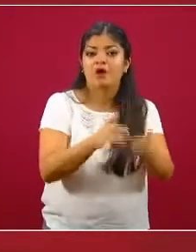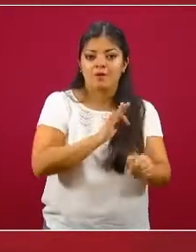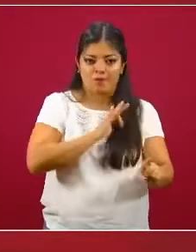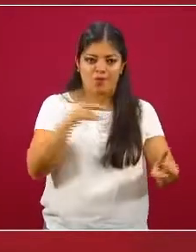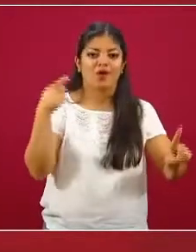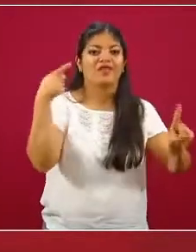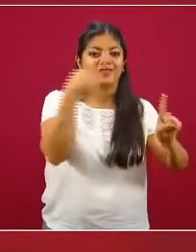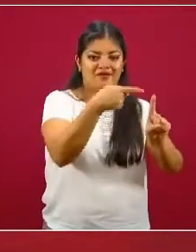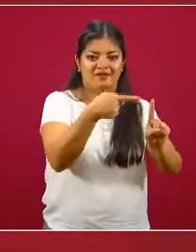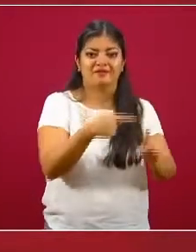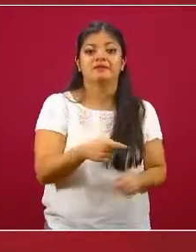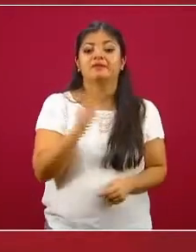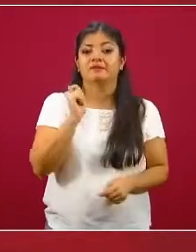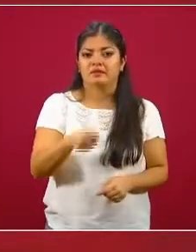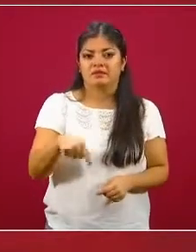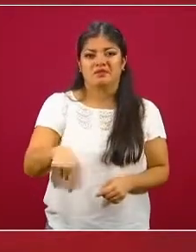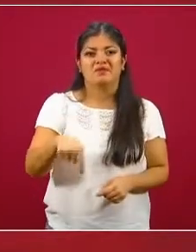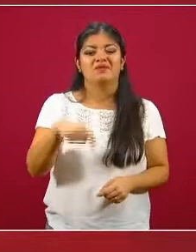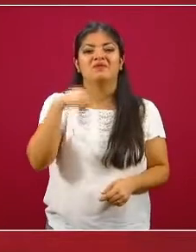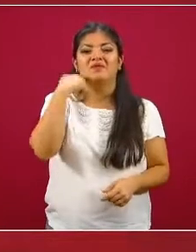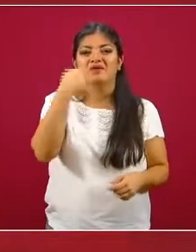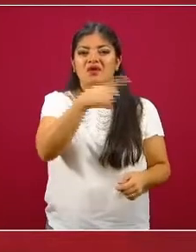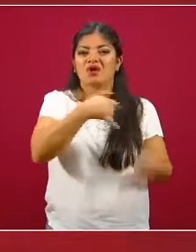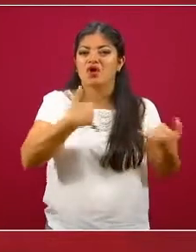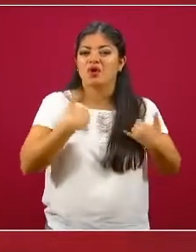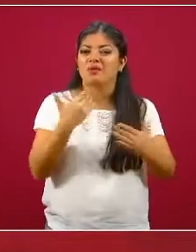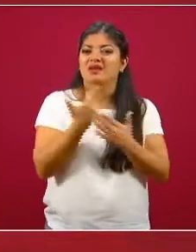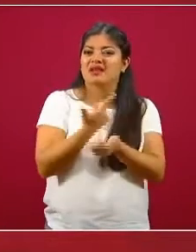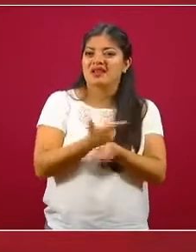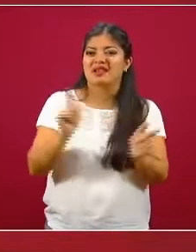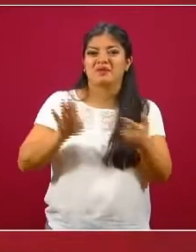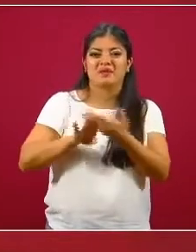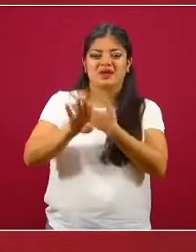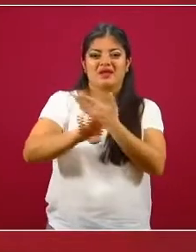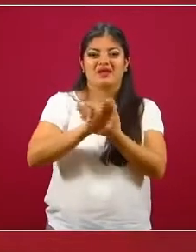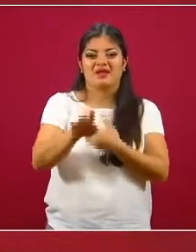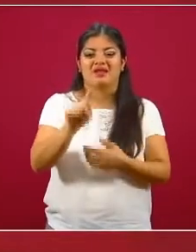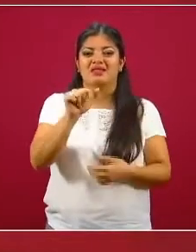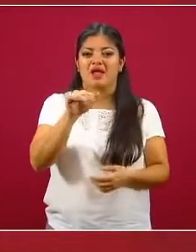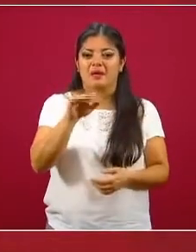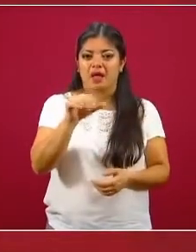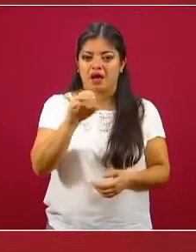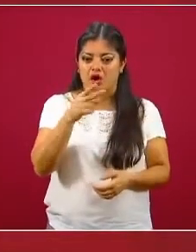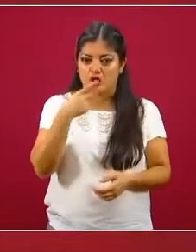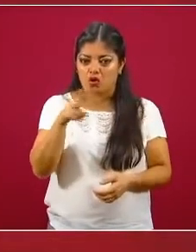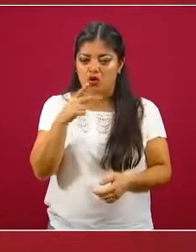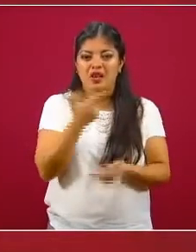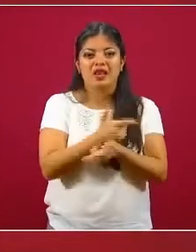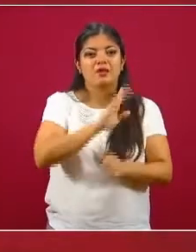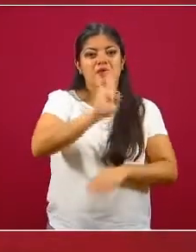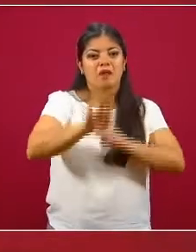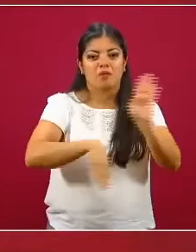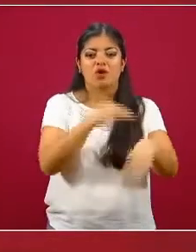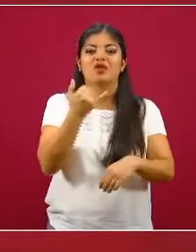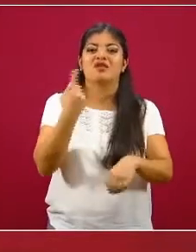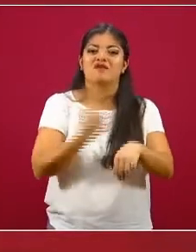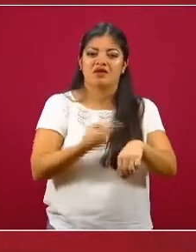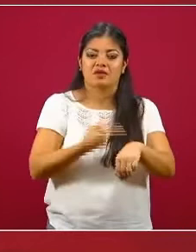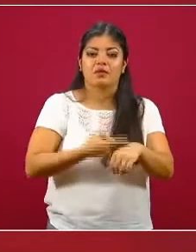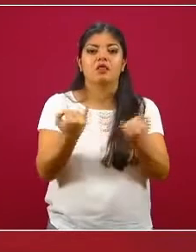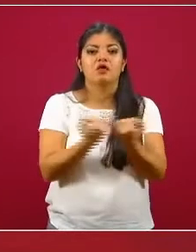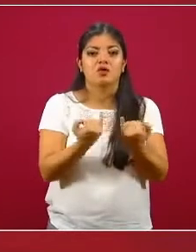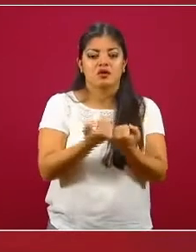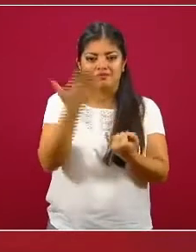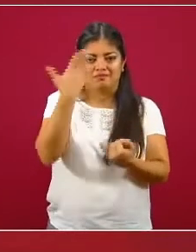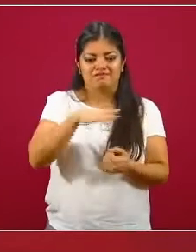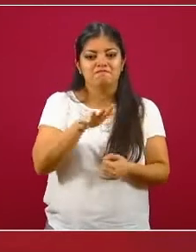queremos una generación libre de tabaco y de la exposición a su humo, libre de muertes y enfermedades que estos provocan, así como del